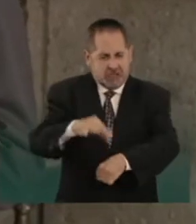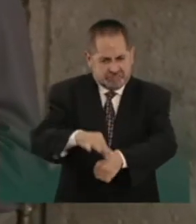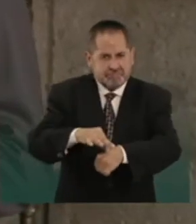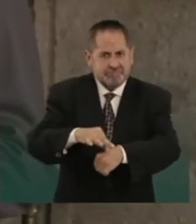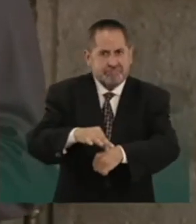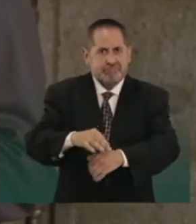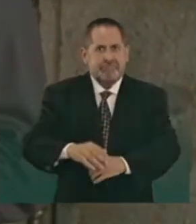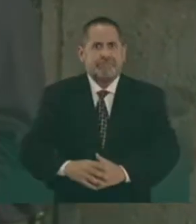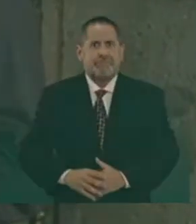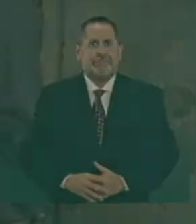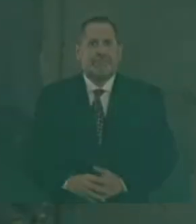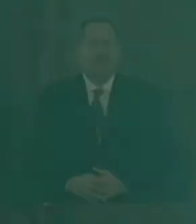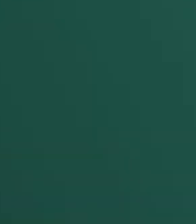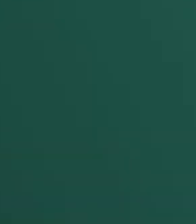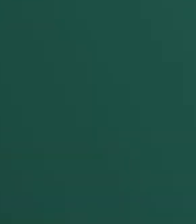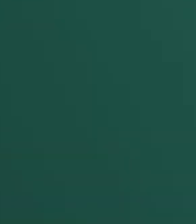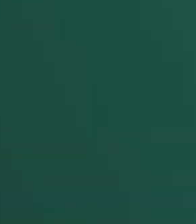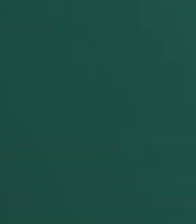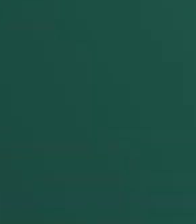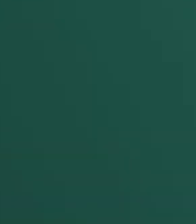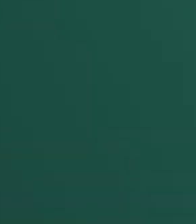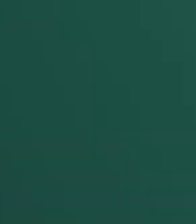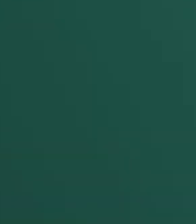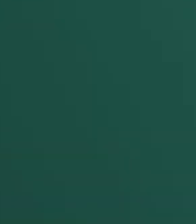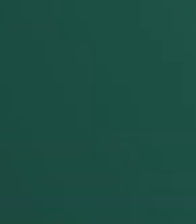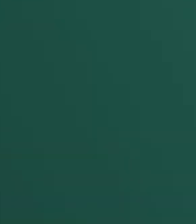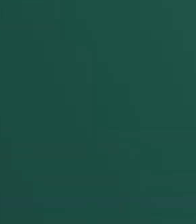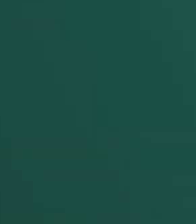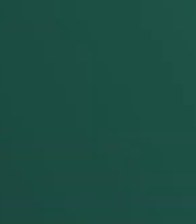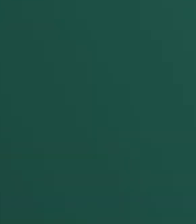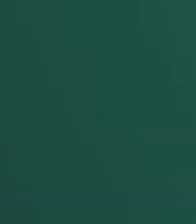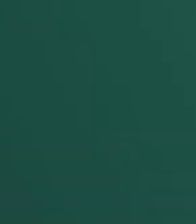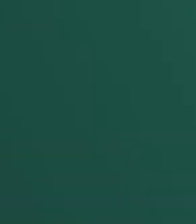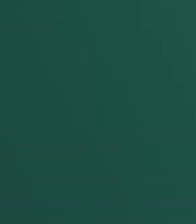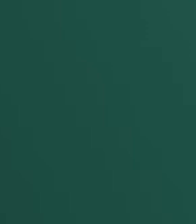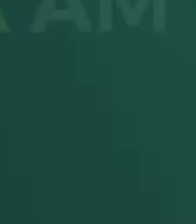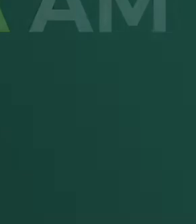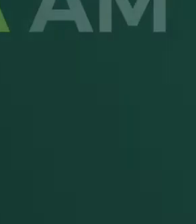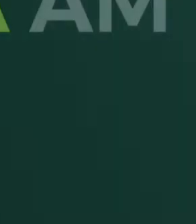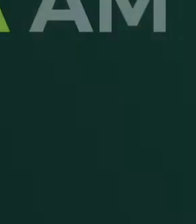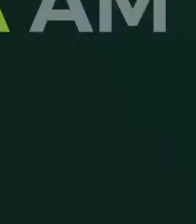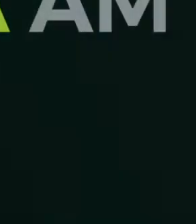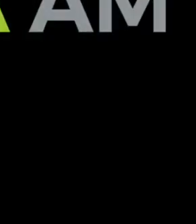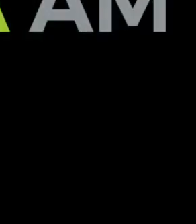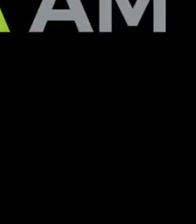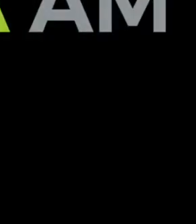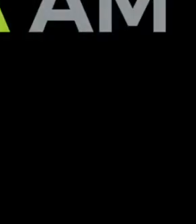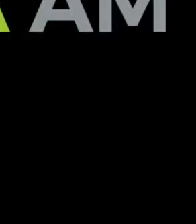no palabras. Tercer informe Gobierno de México